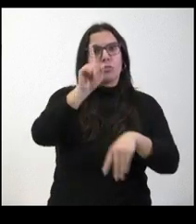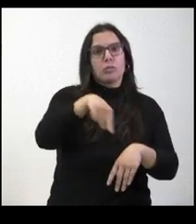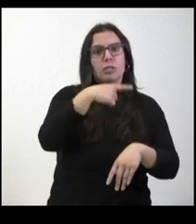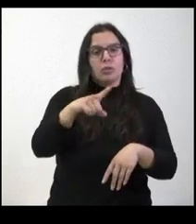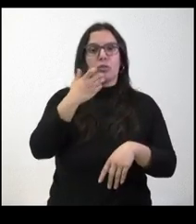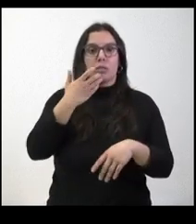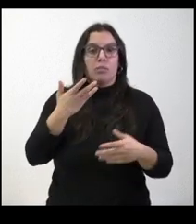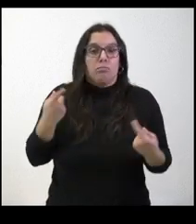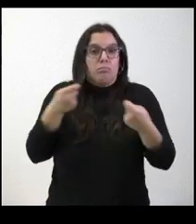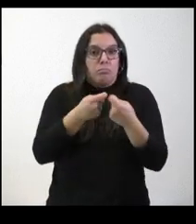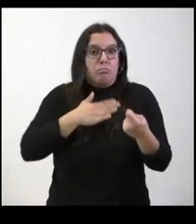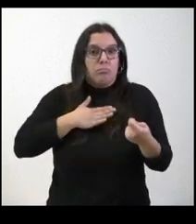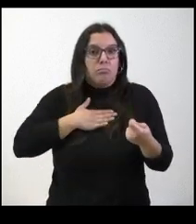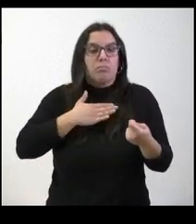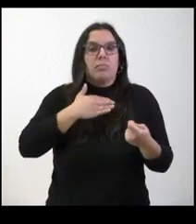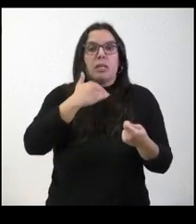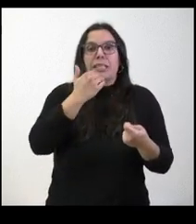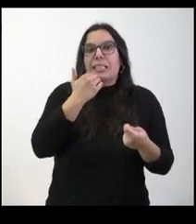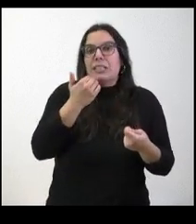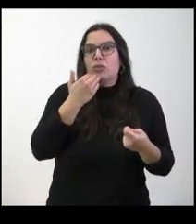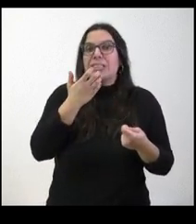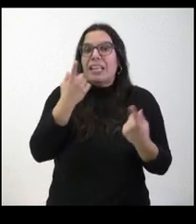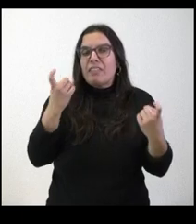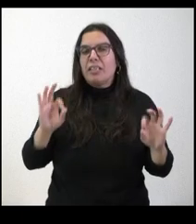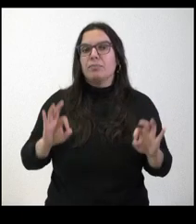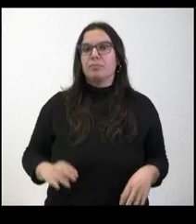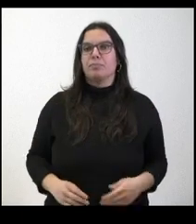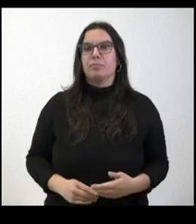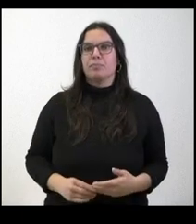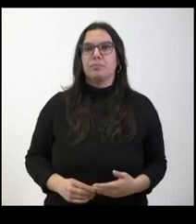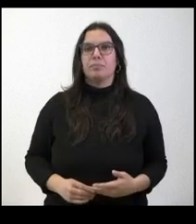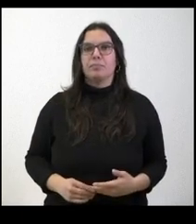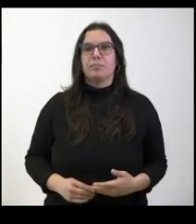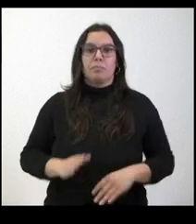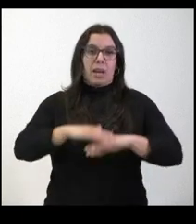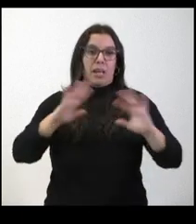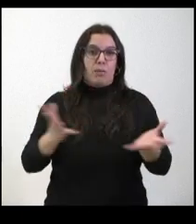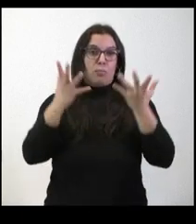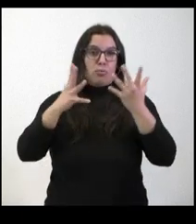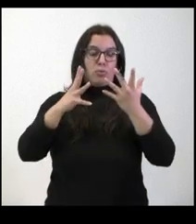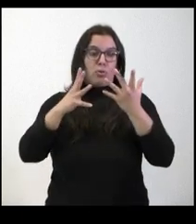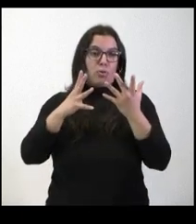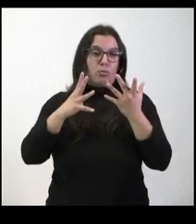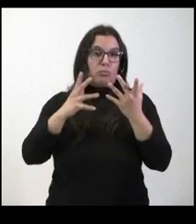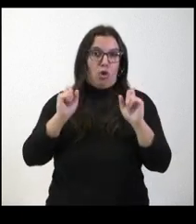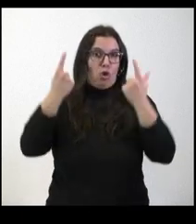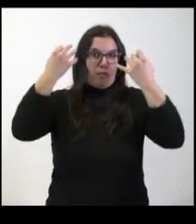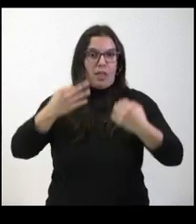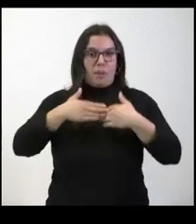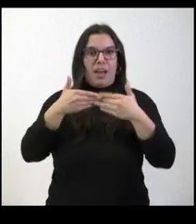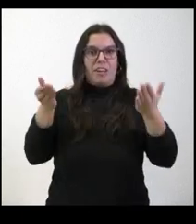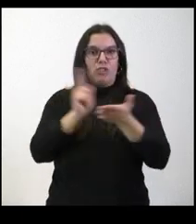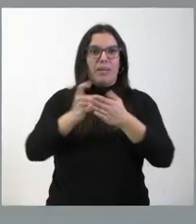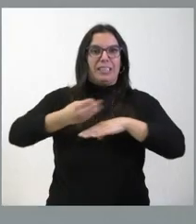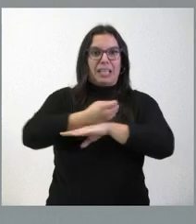aportar fondos propios, en caso de que se den. Bueno, impulso definitivo a esa posibilidad de reabrir la línea. Gracias.